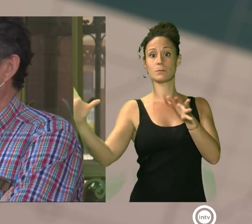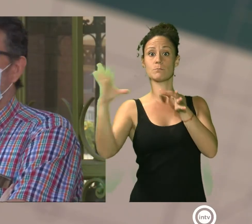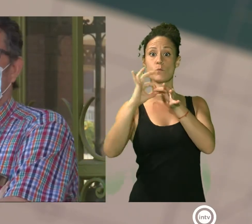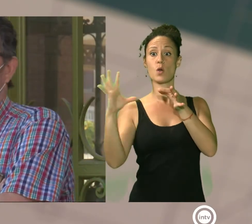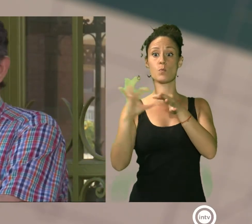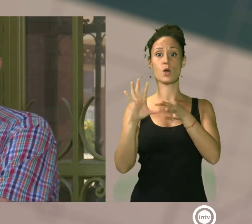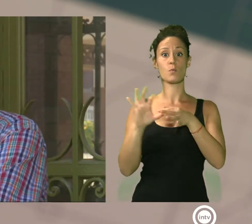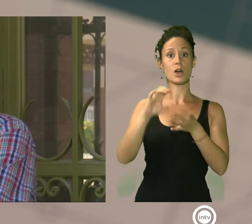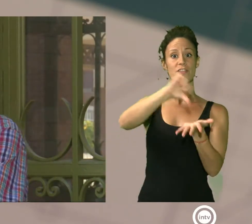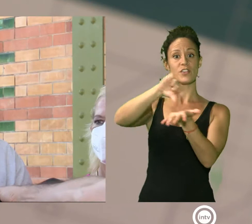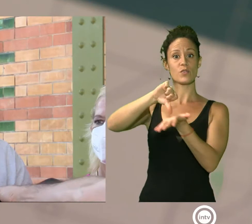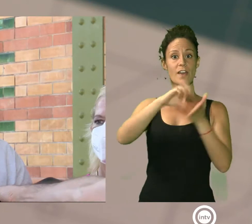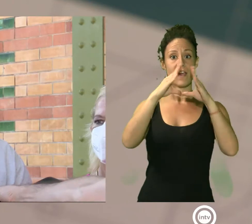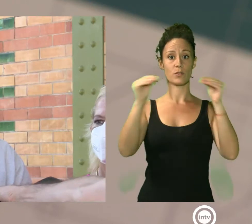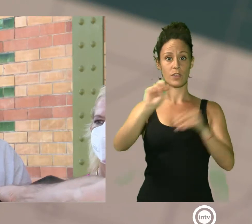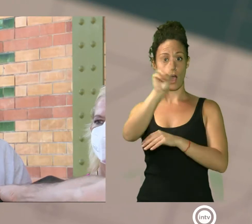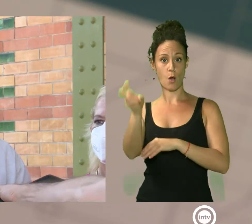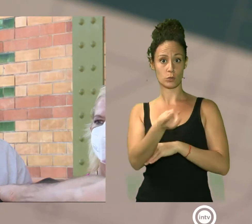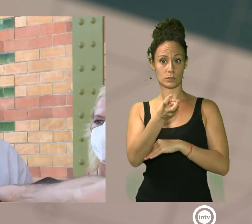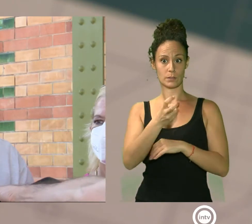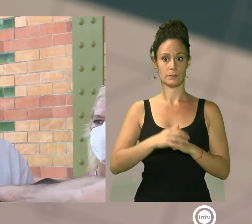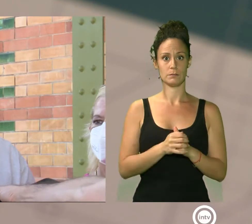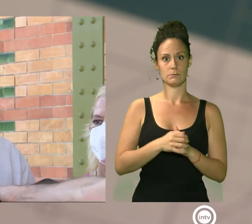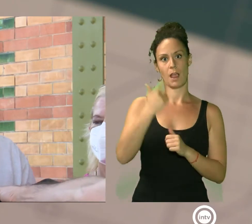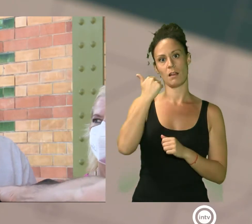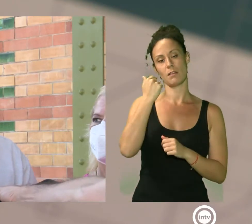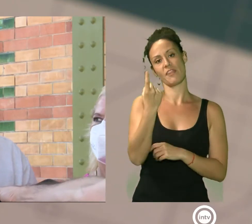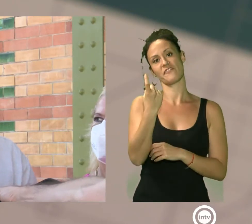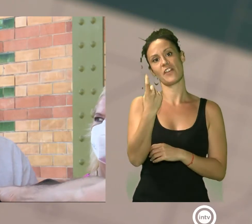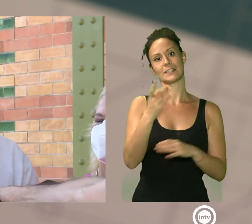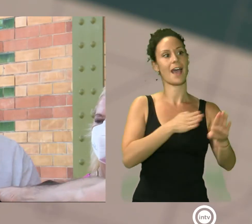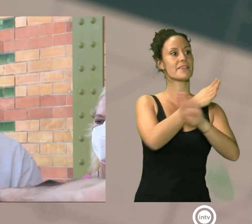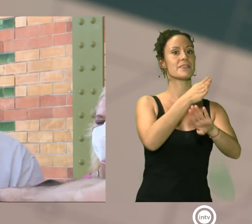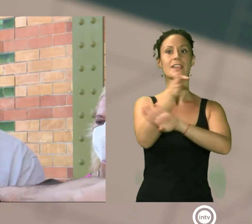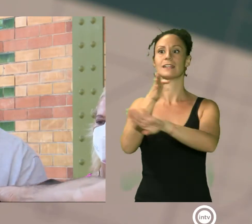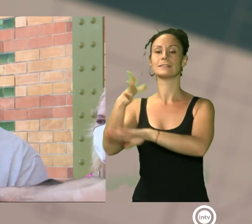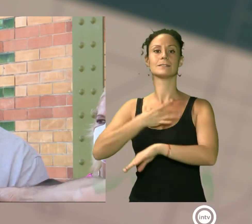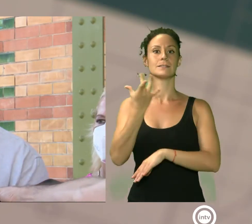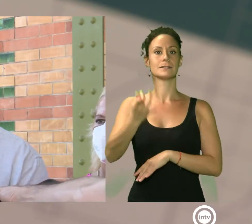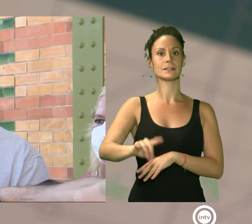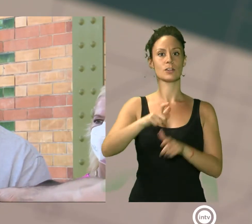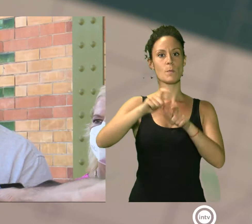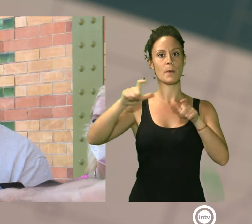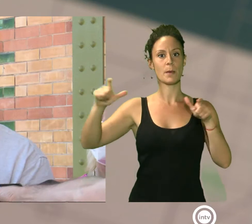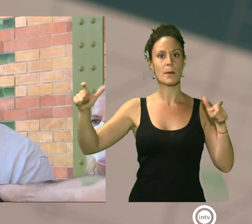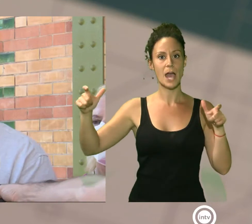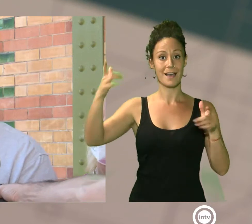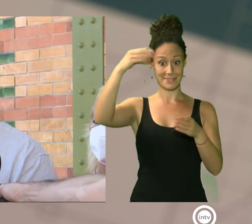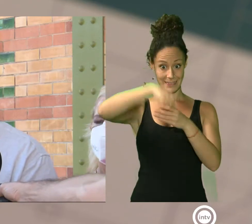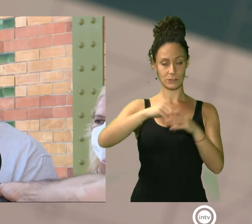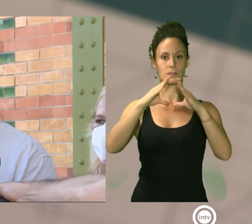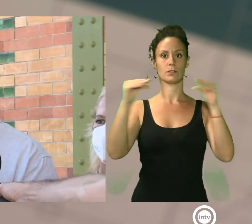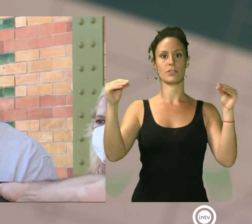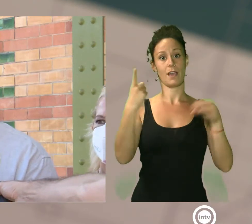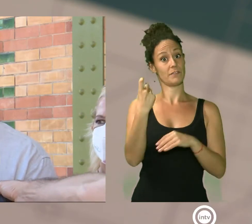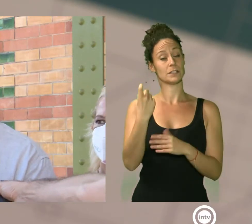andaluzas. Almería tiene que aumentar los destinos dentro de lo que es la comunidad autónoma de Andalucía. Y en ese sentido